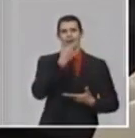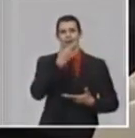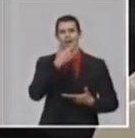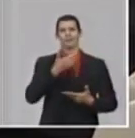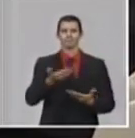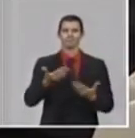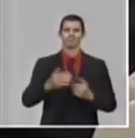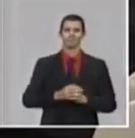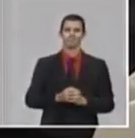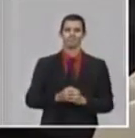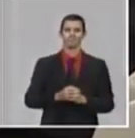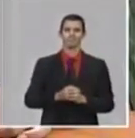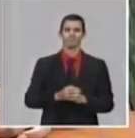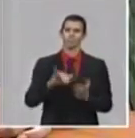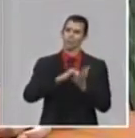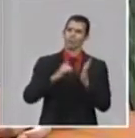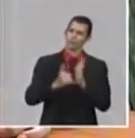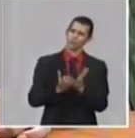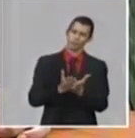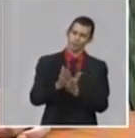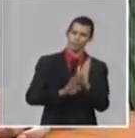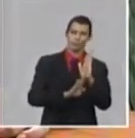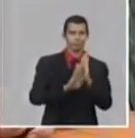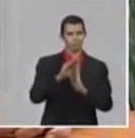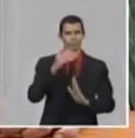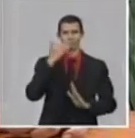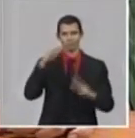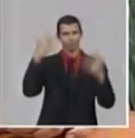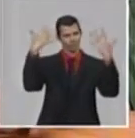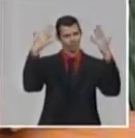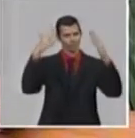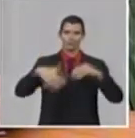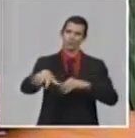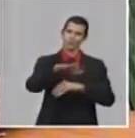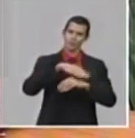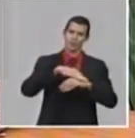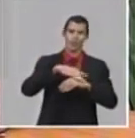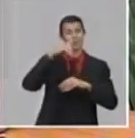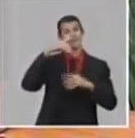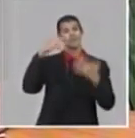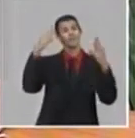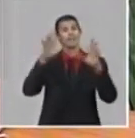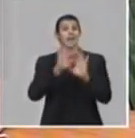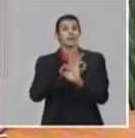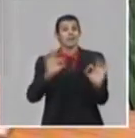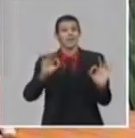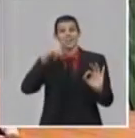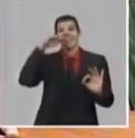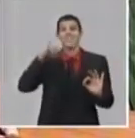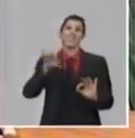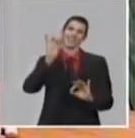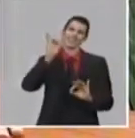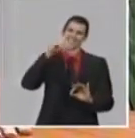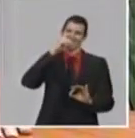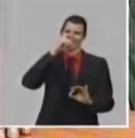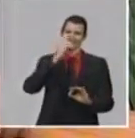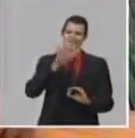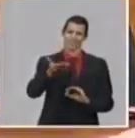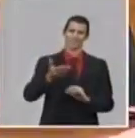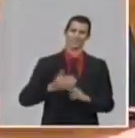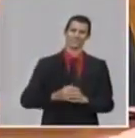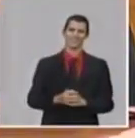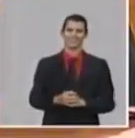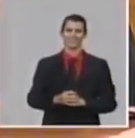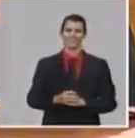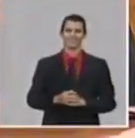éxito para su equipo. Muchas felicitaciones para su niña María Isabel en sus 15 años. Gracias. Y